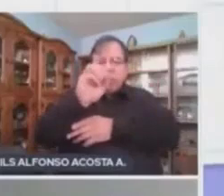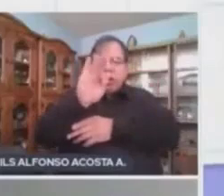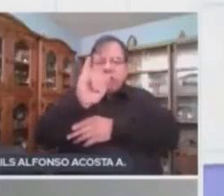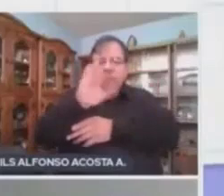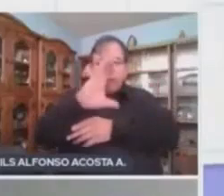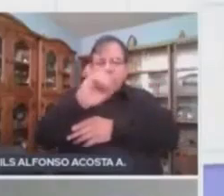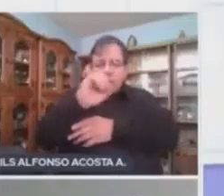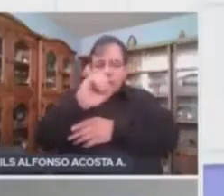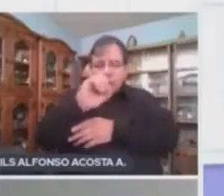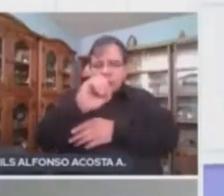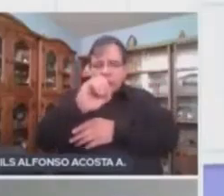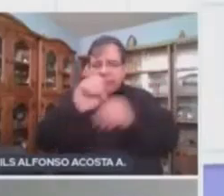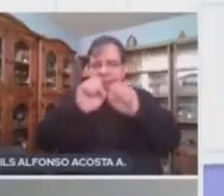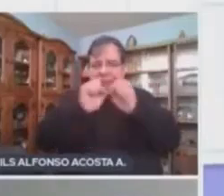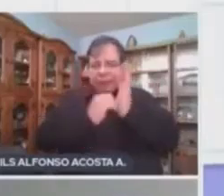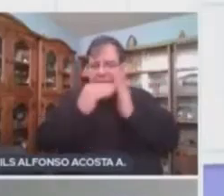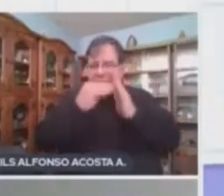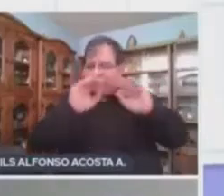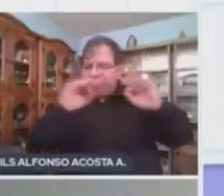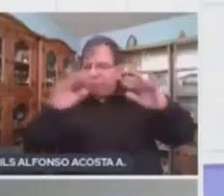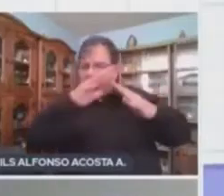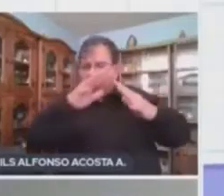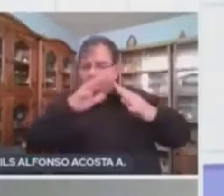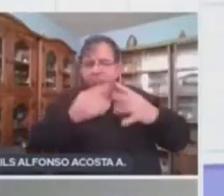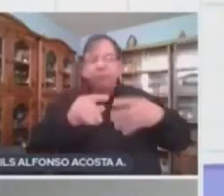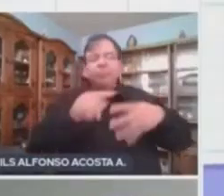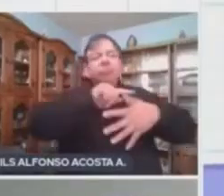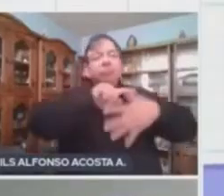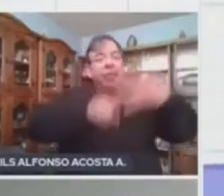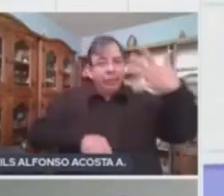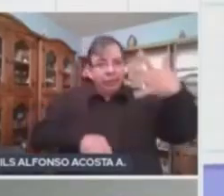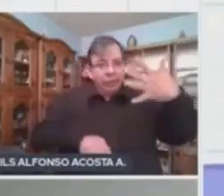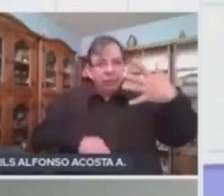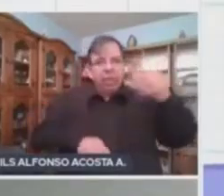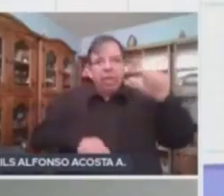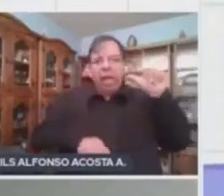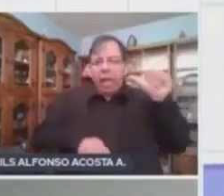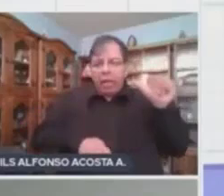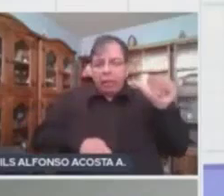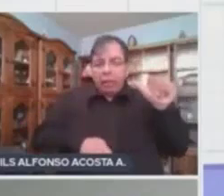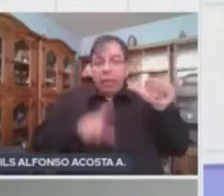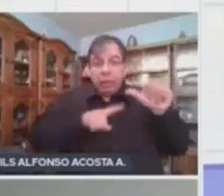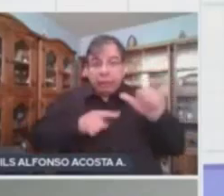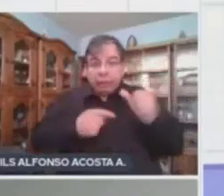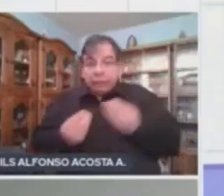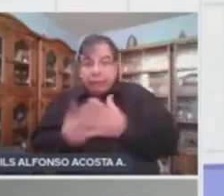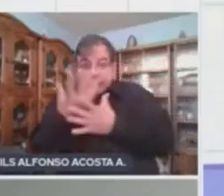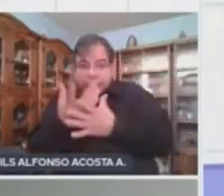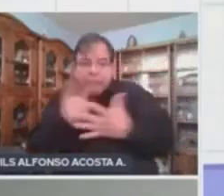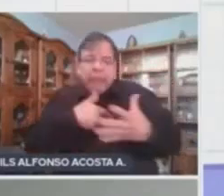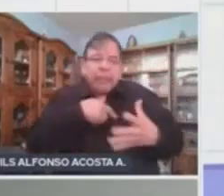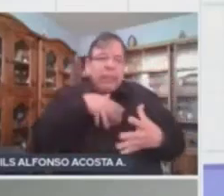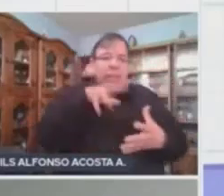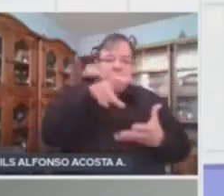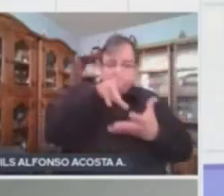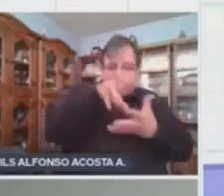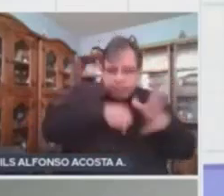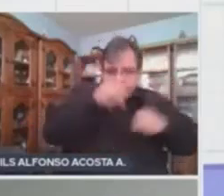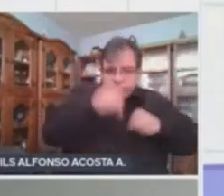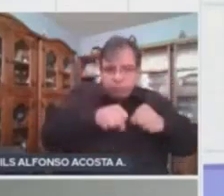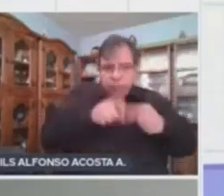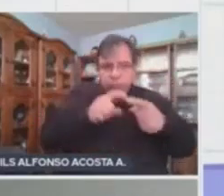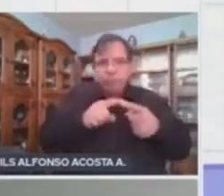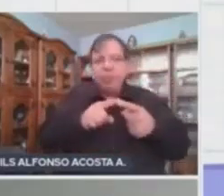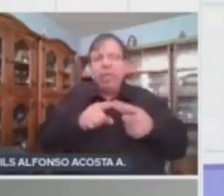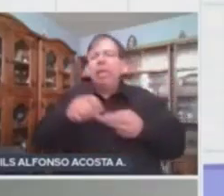cinco incisos. El inciso A dice los productores y los consumidores. Inciso B, las sales